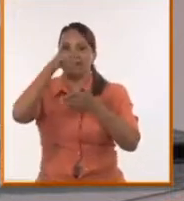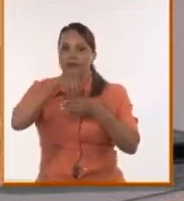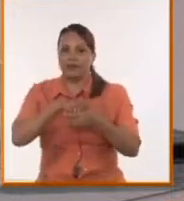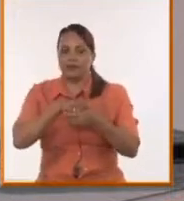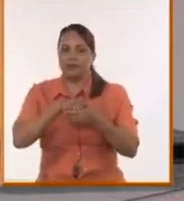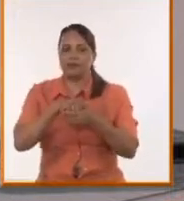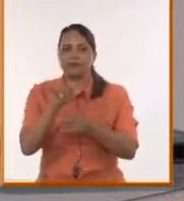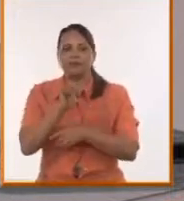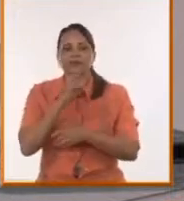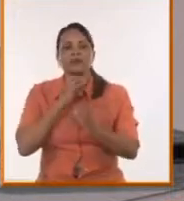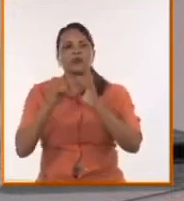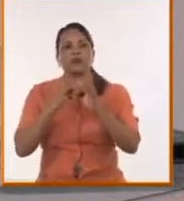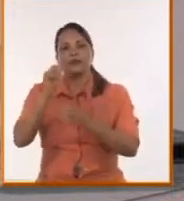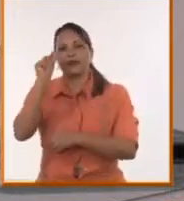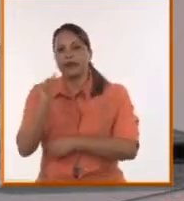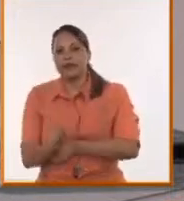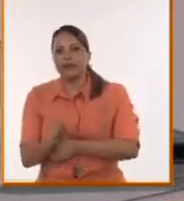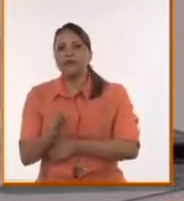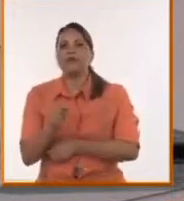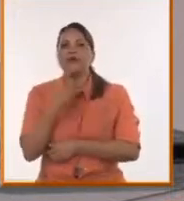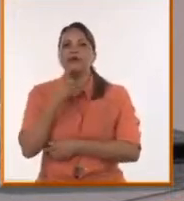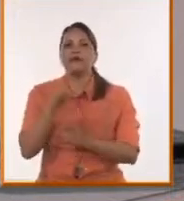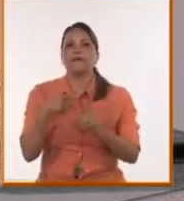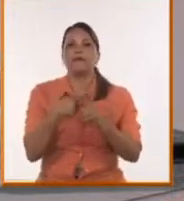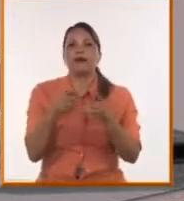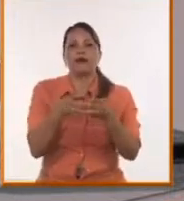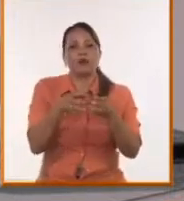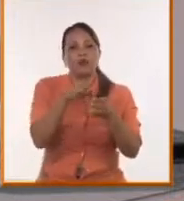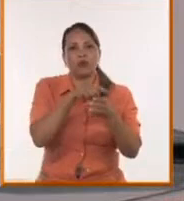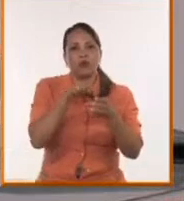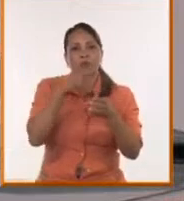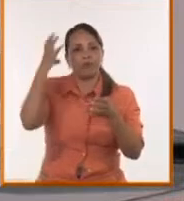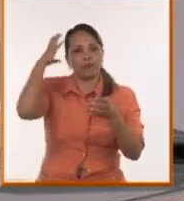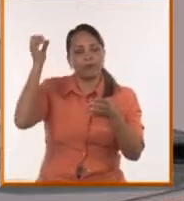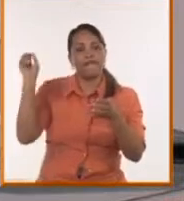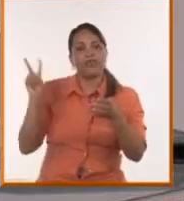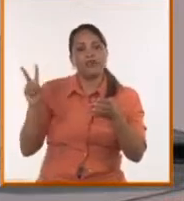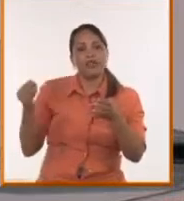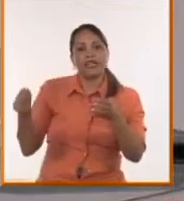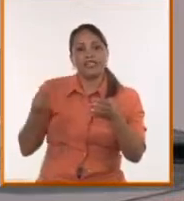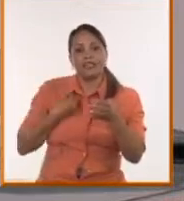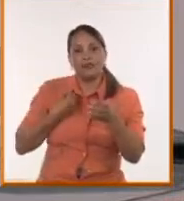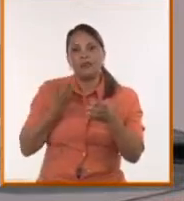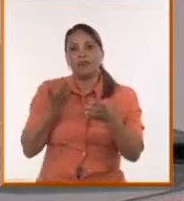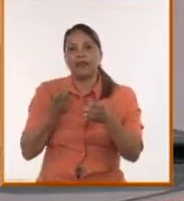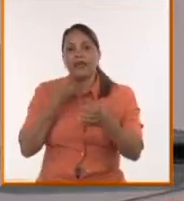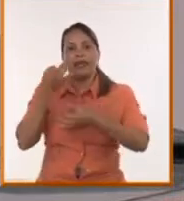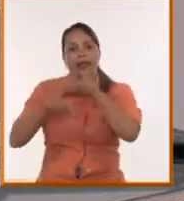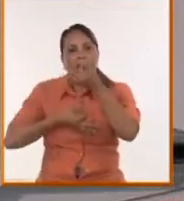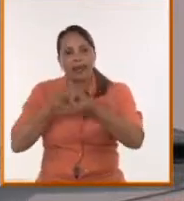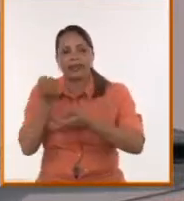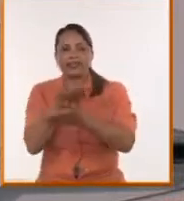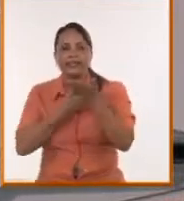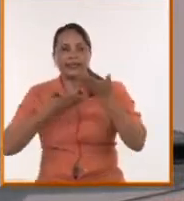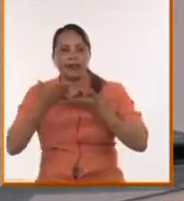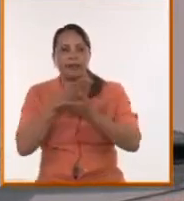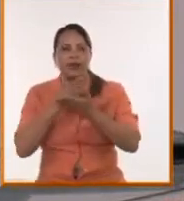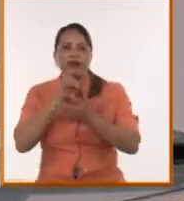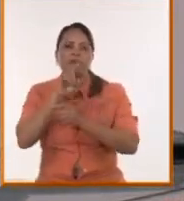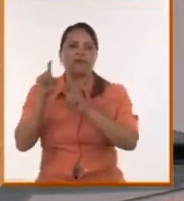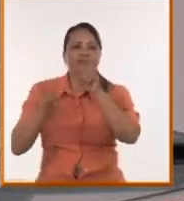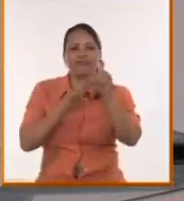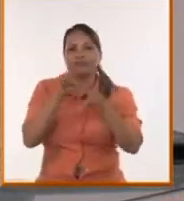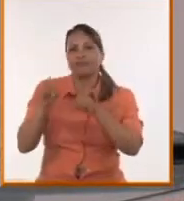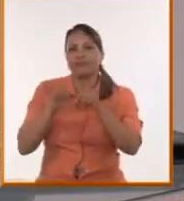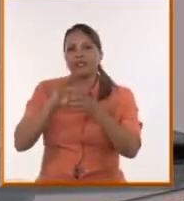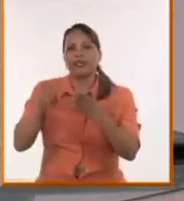comunicadores y también de fuerzas del gobierno de Venezuela, recibimos impresiones, intercambiamos opiniones en estos días